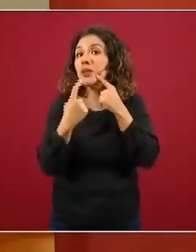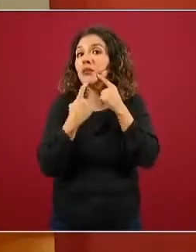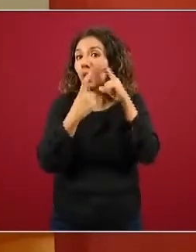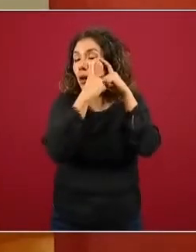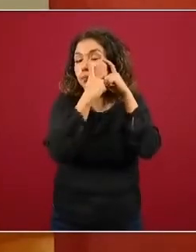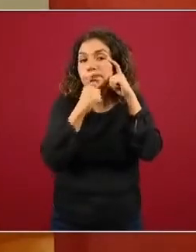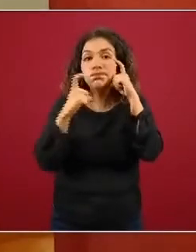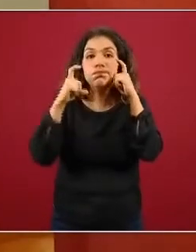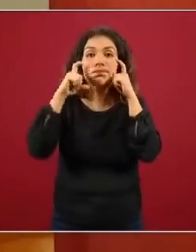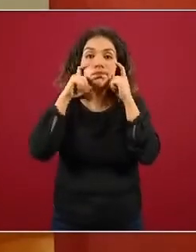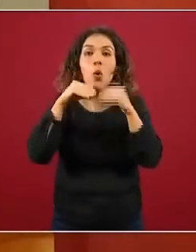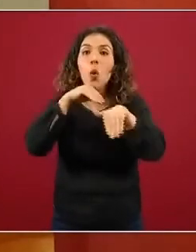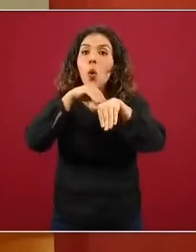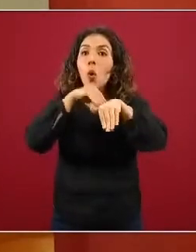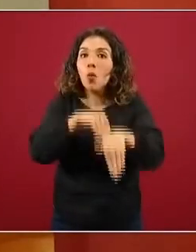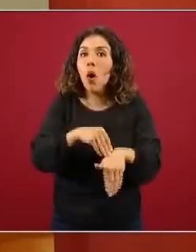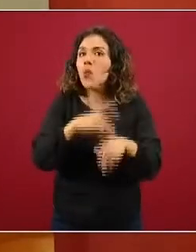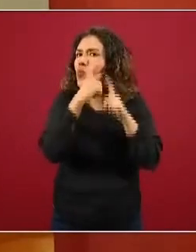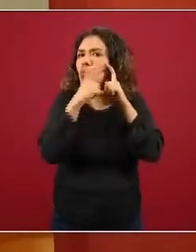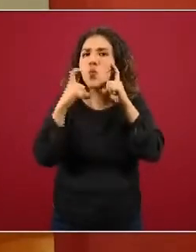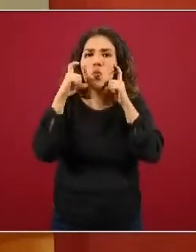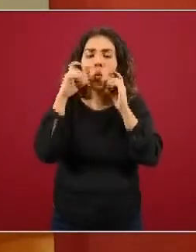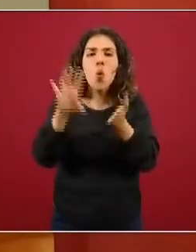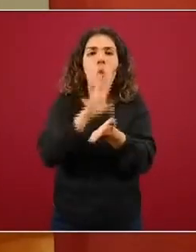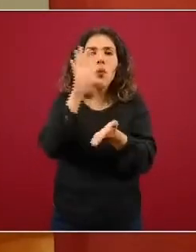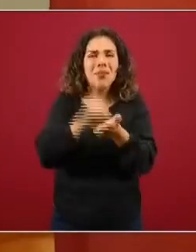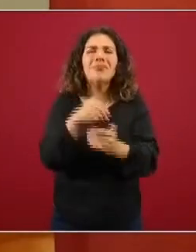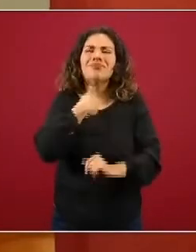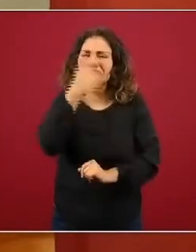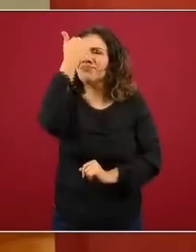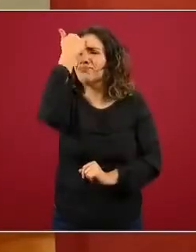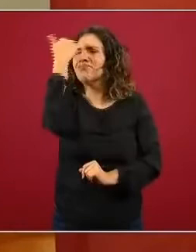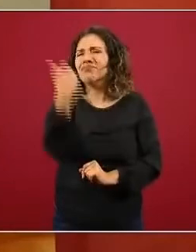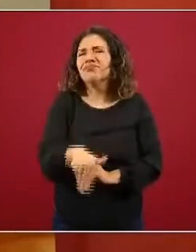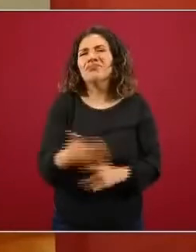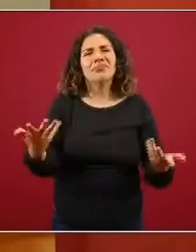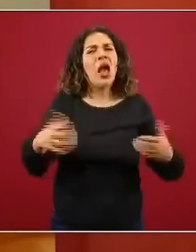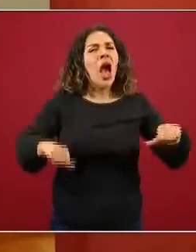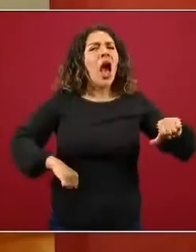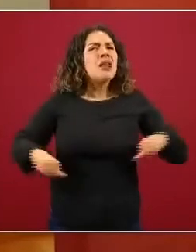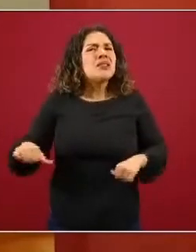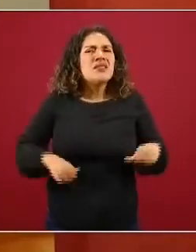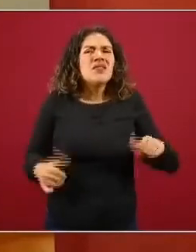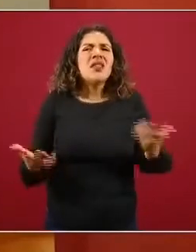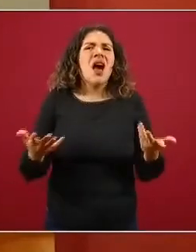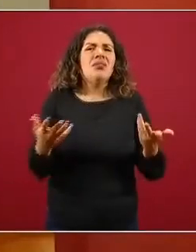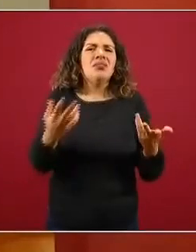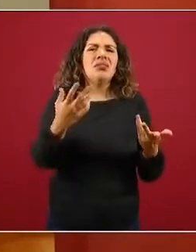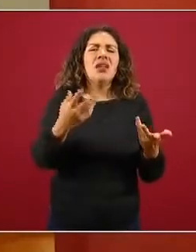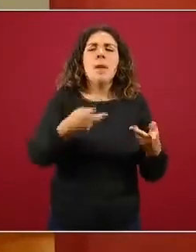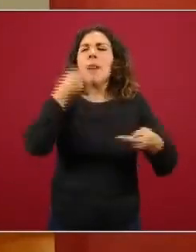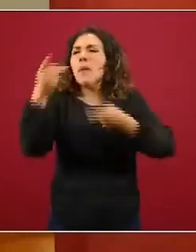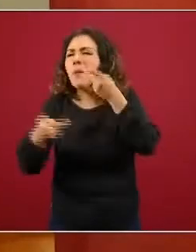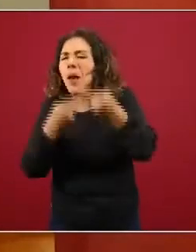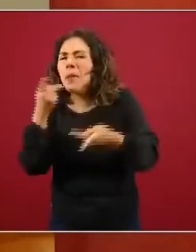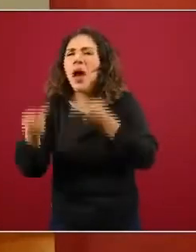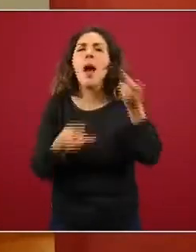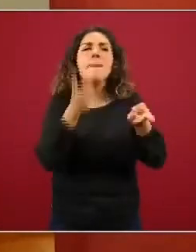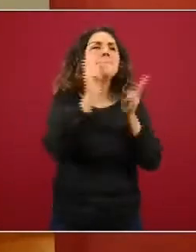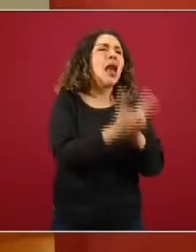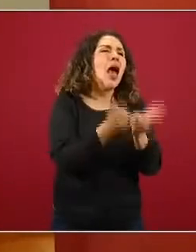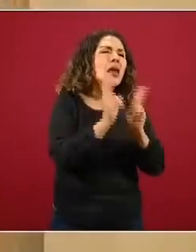y boca completo. Sabemos que la actividad, el habla, el estar